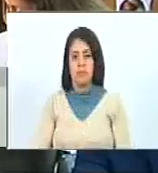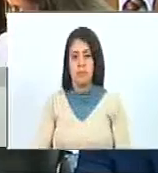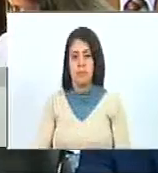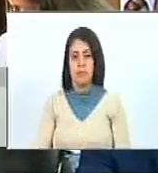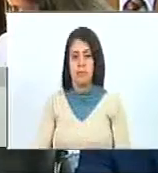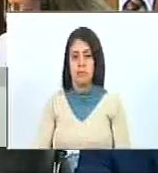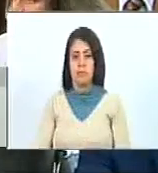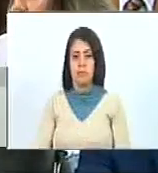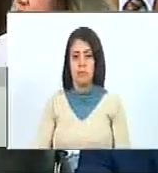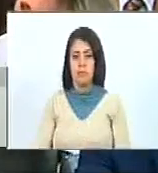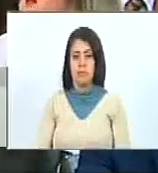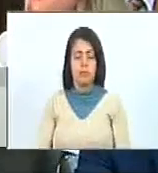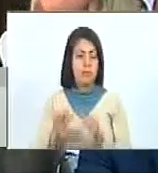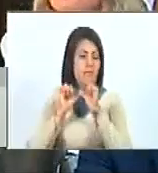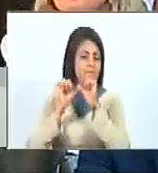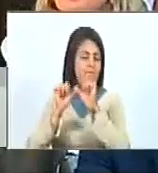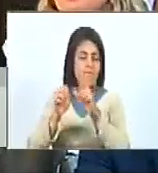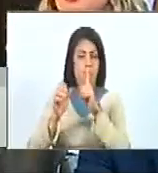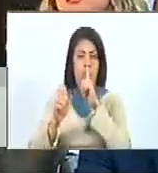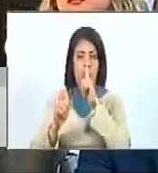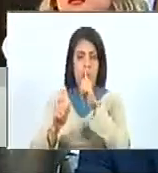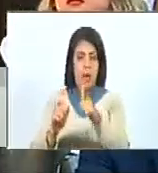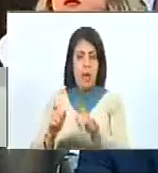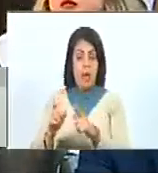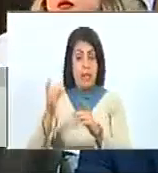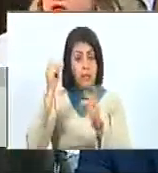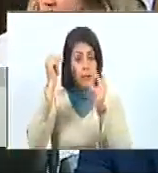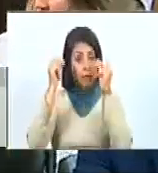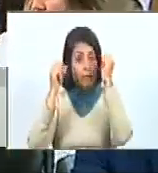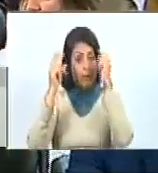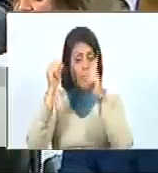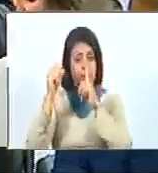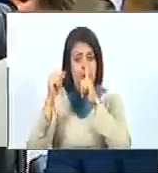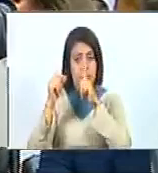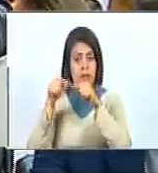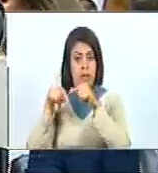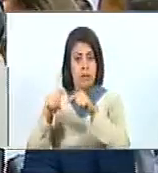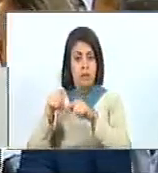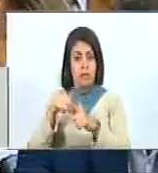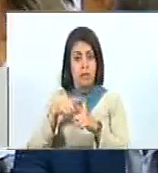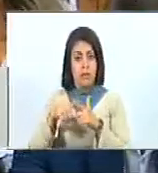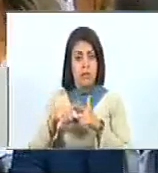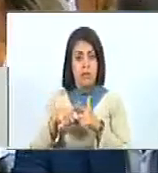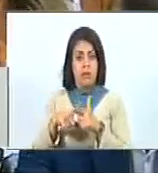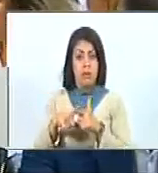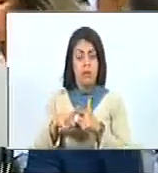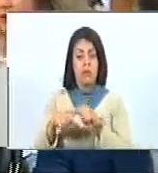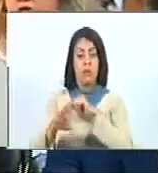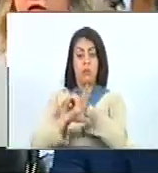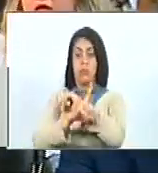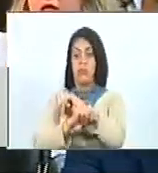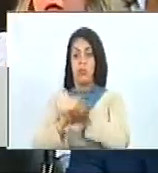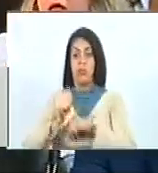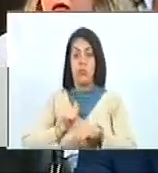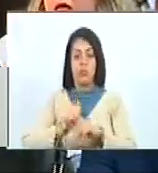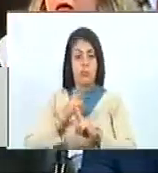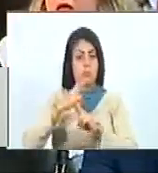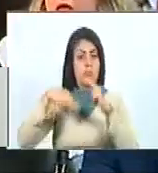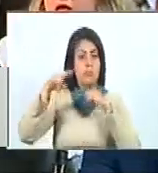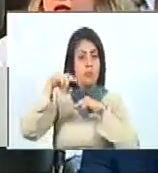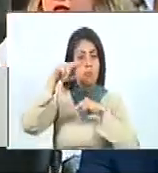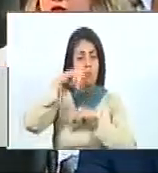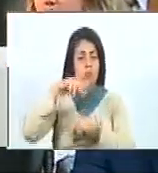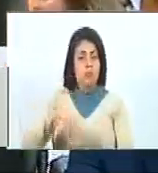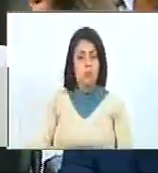creativa perversa audaz la corrupción la corrupción de cualquier nivel porque si